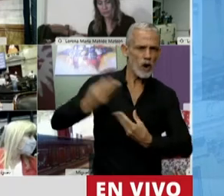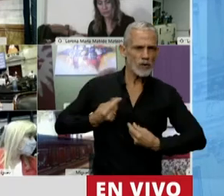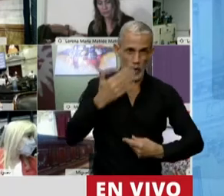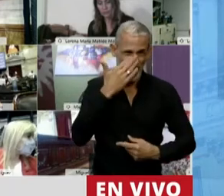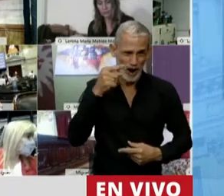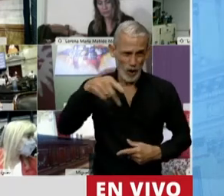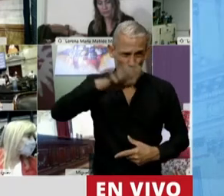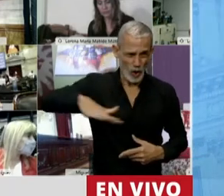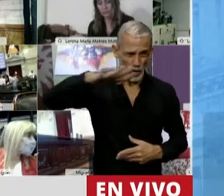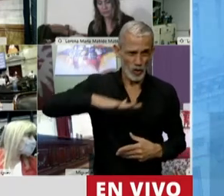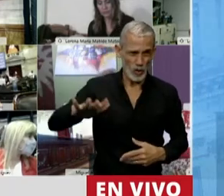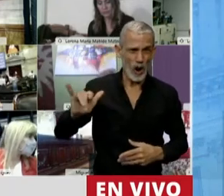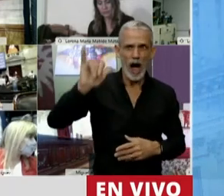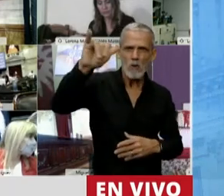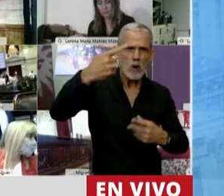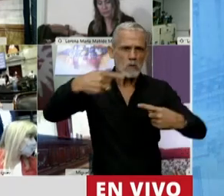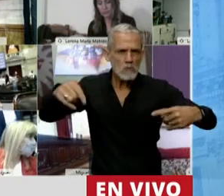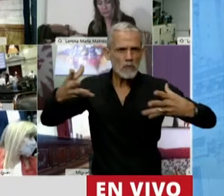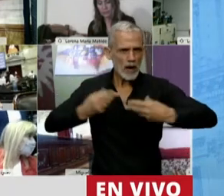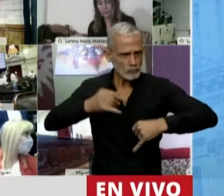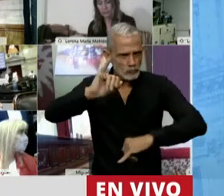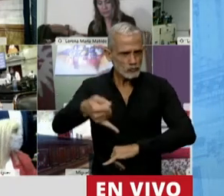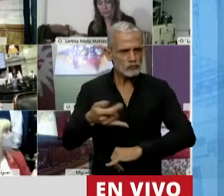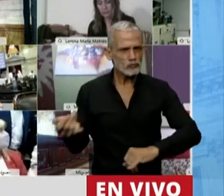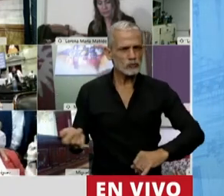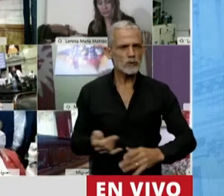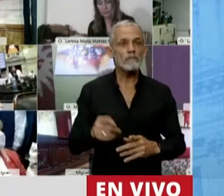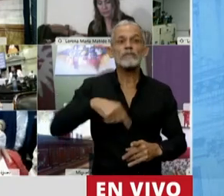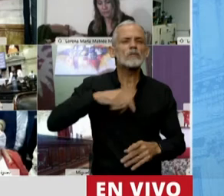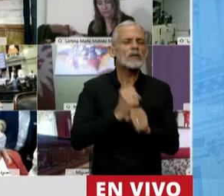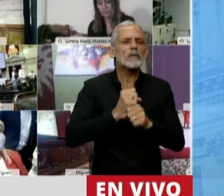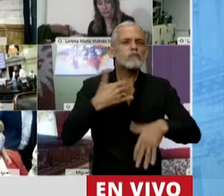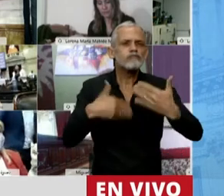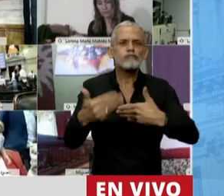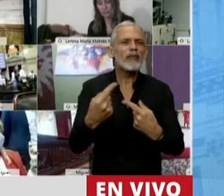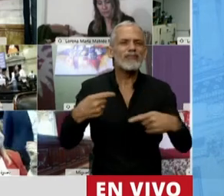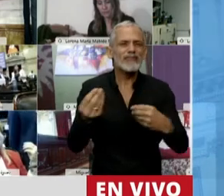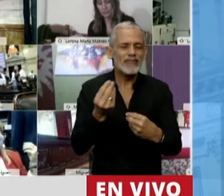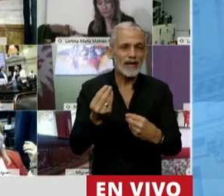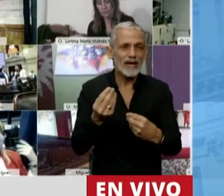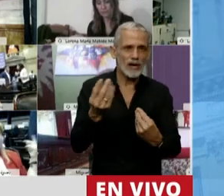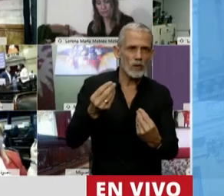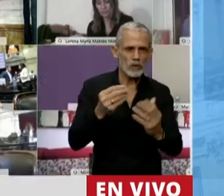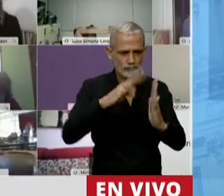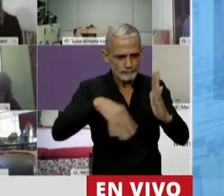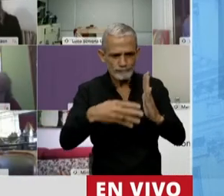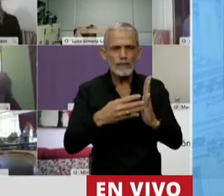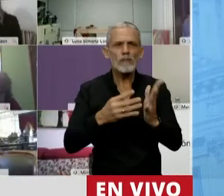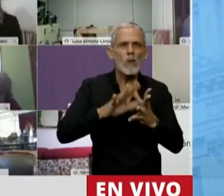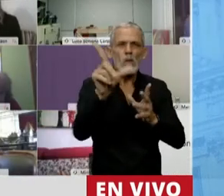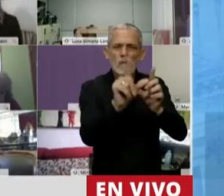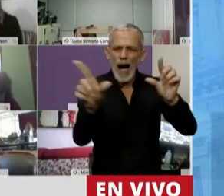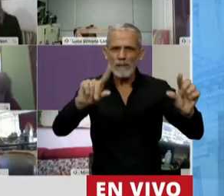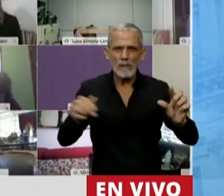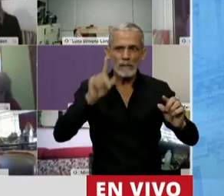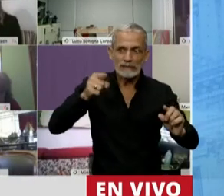Córdoba, Presidente, también. Lo que sí debemos seguir trabajando es en la confección de mapas de riesgo,